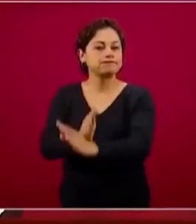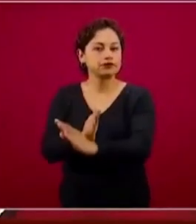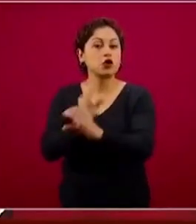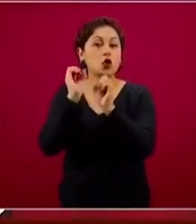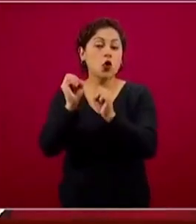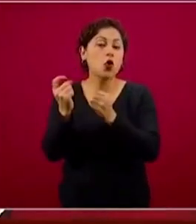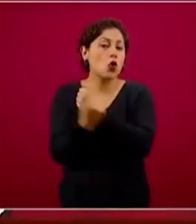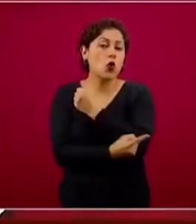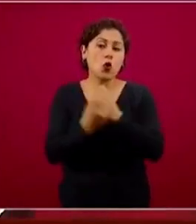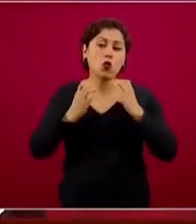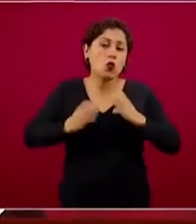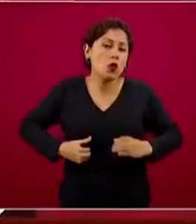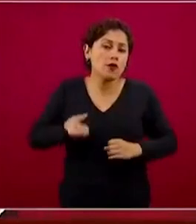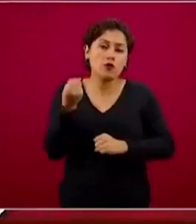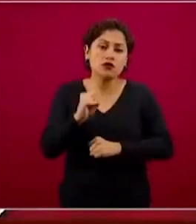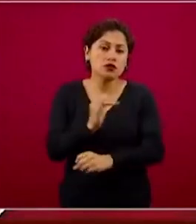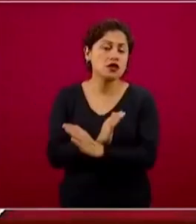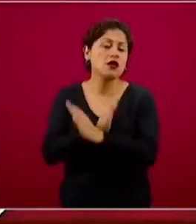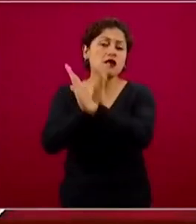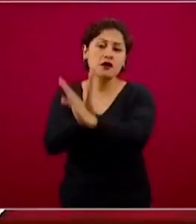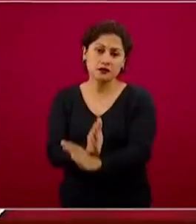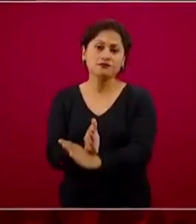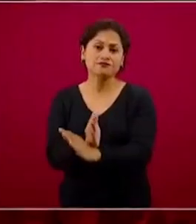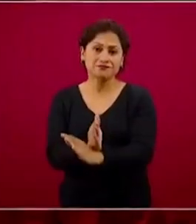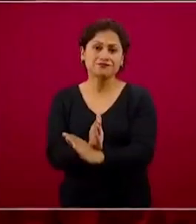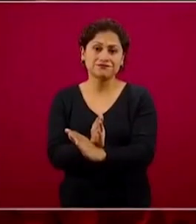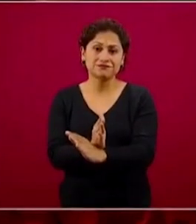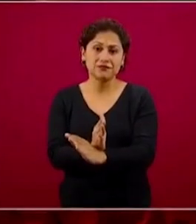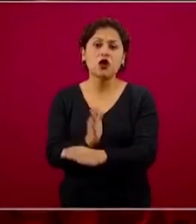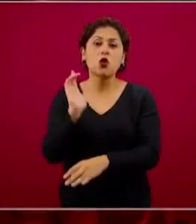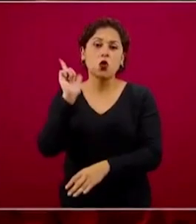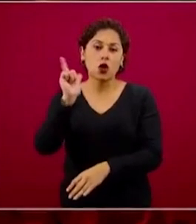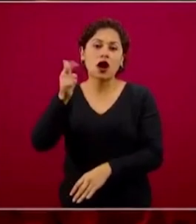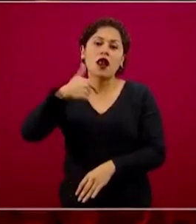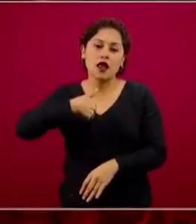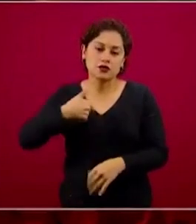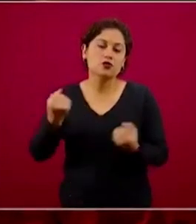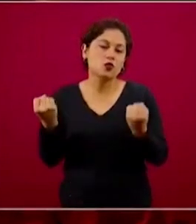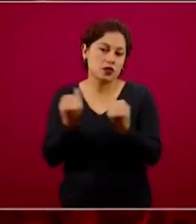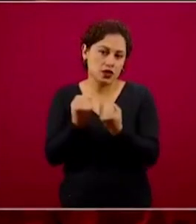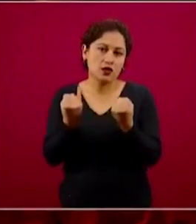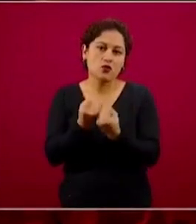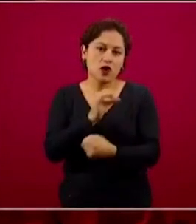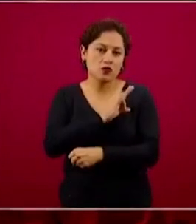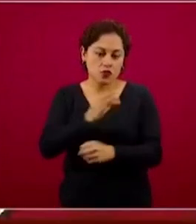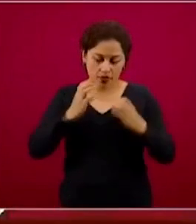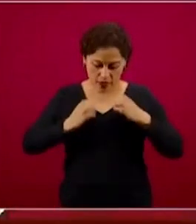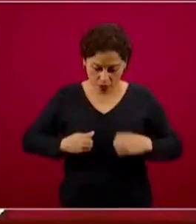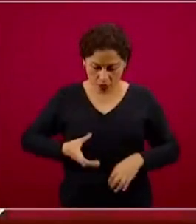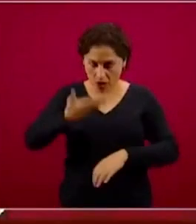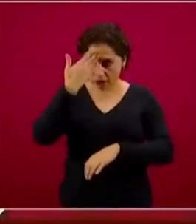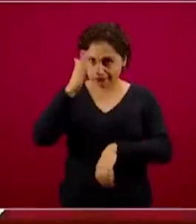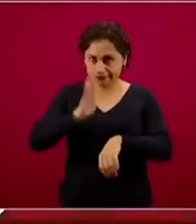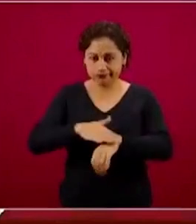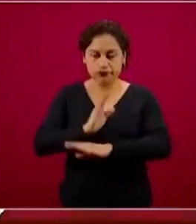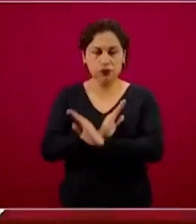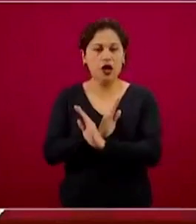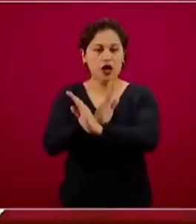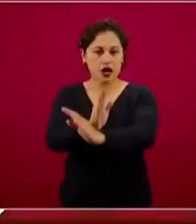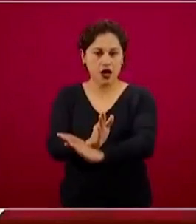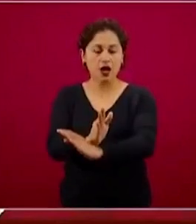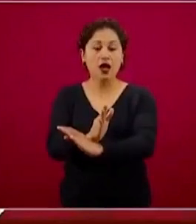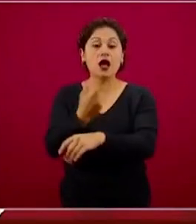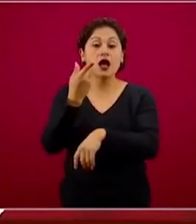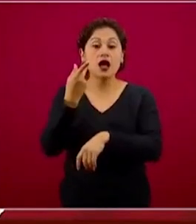salir avantes de eso y nos va a agarrar la influenza o una influenza que no fuimos vacunados. Pero si nos vacunamos en todas las opciones,